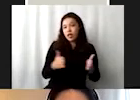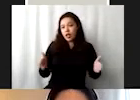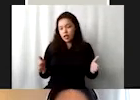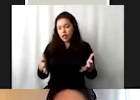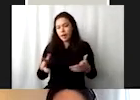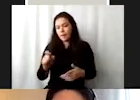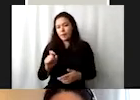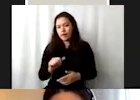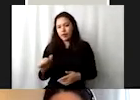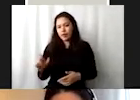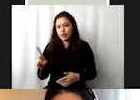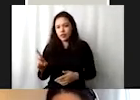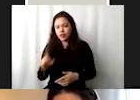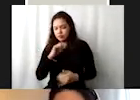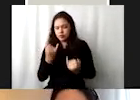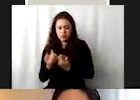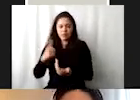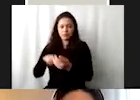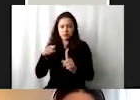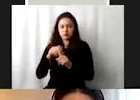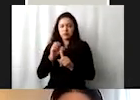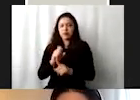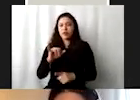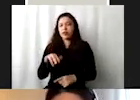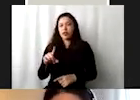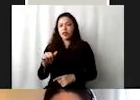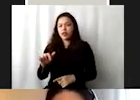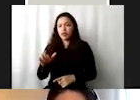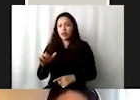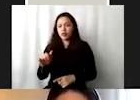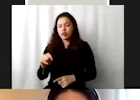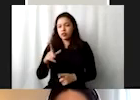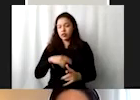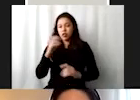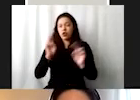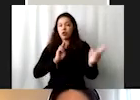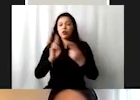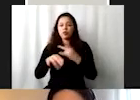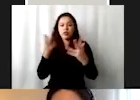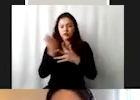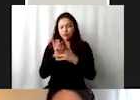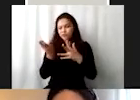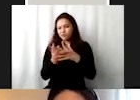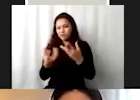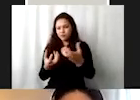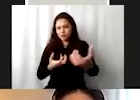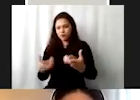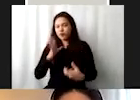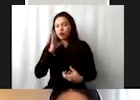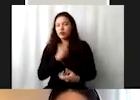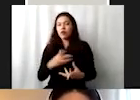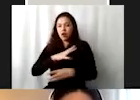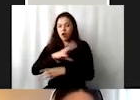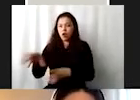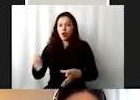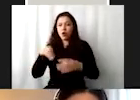y a esta se le considera universal, indivisible, integral, civilizatoria y transformadora.